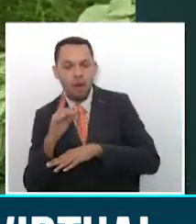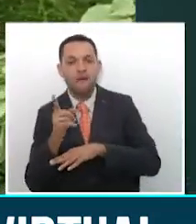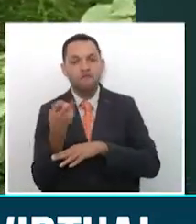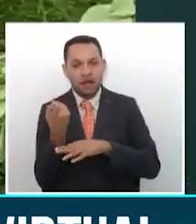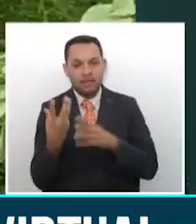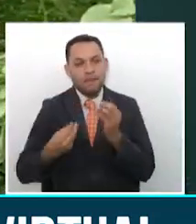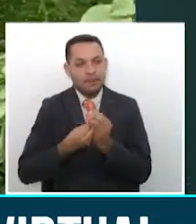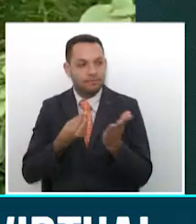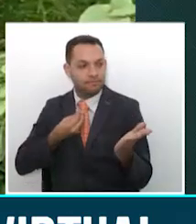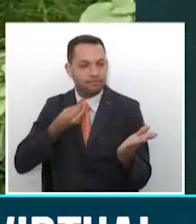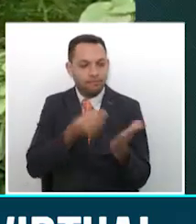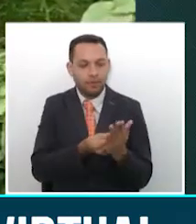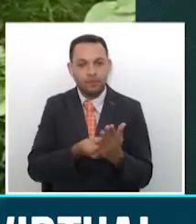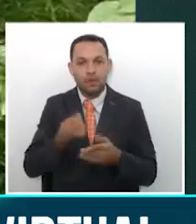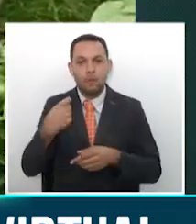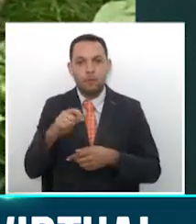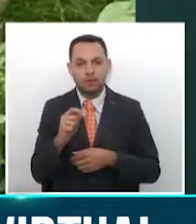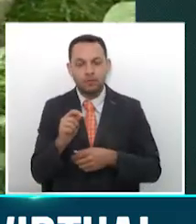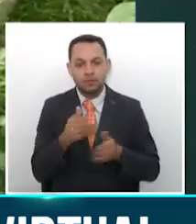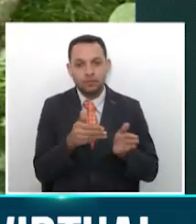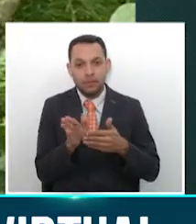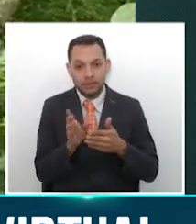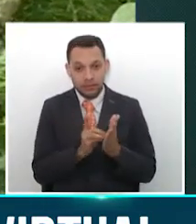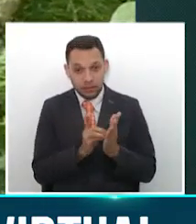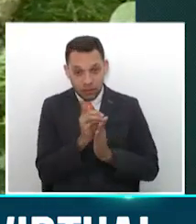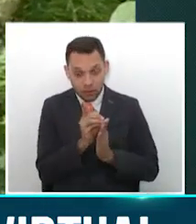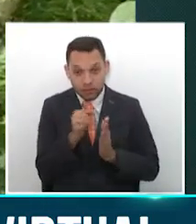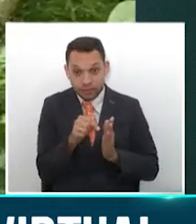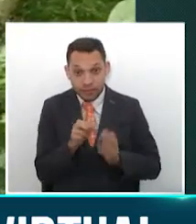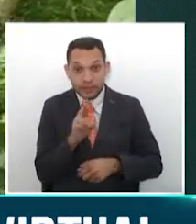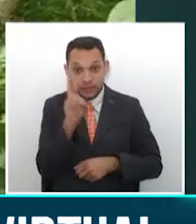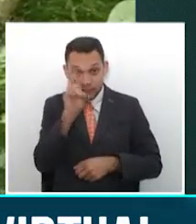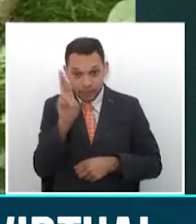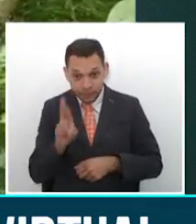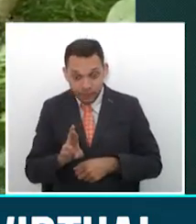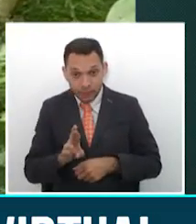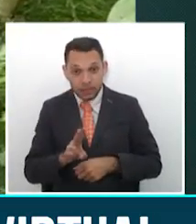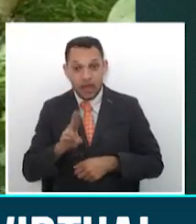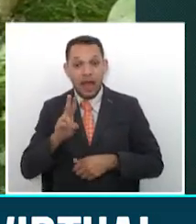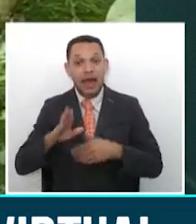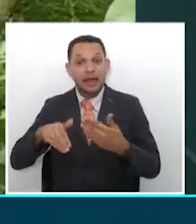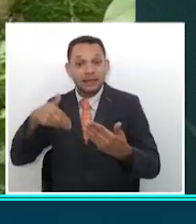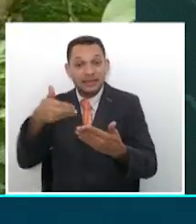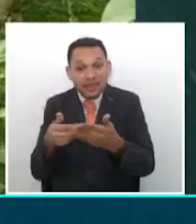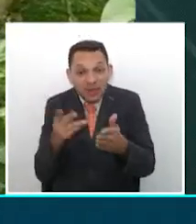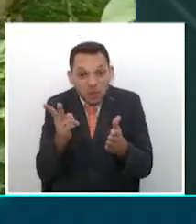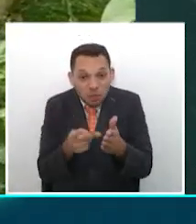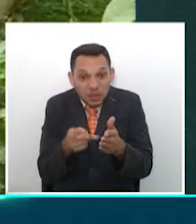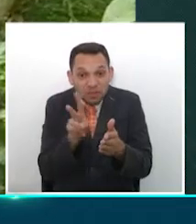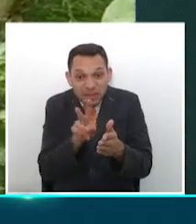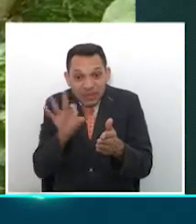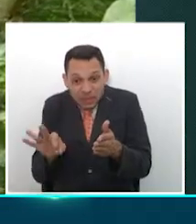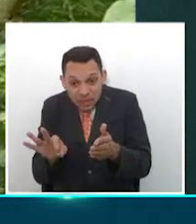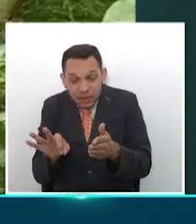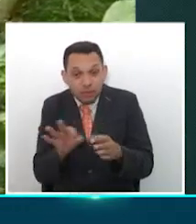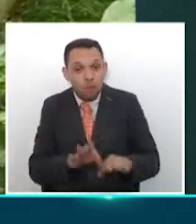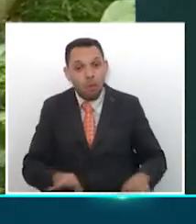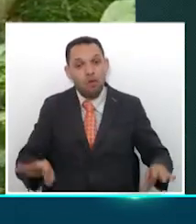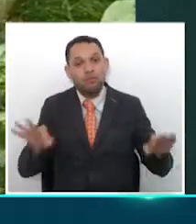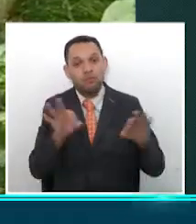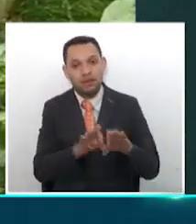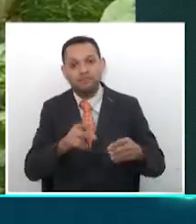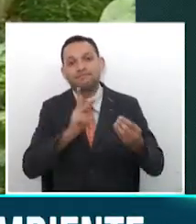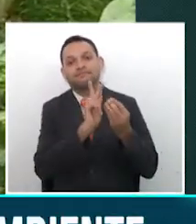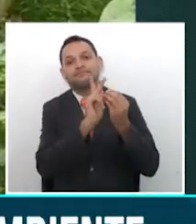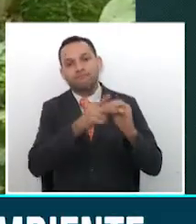El próximo plan de desarrollo departamental de Risaralda, que era hasta el año 2023, es un instrumento muy importante para